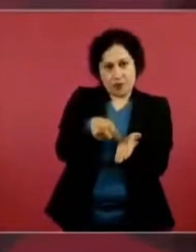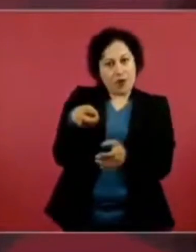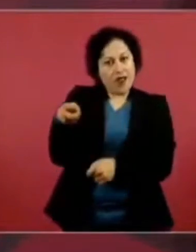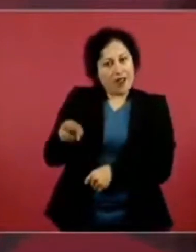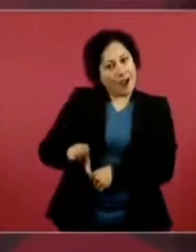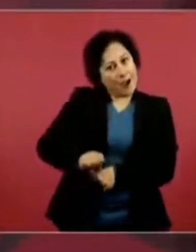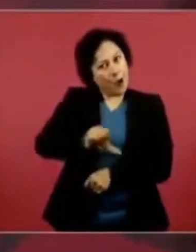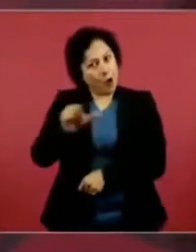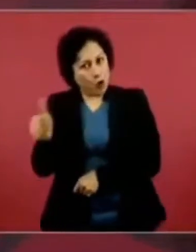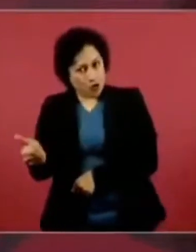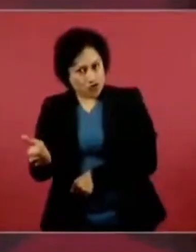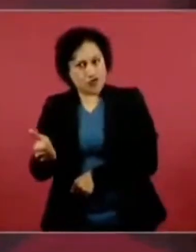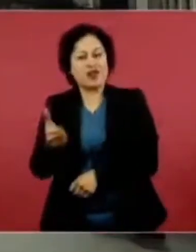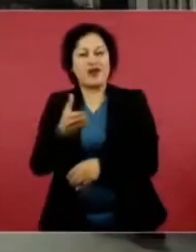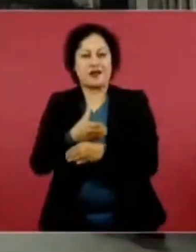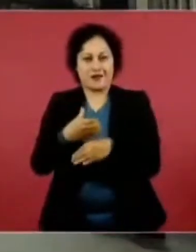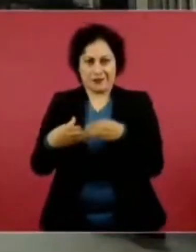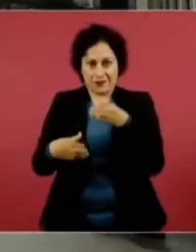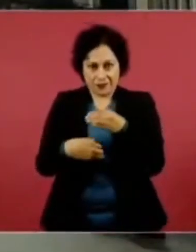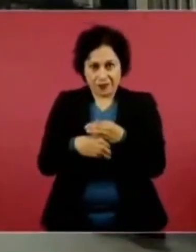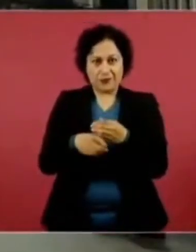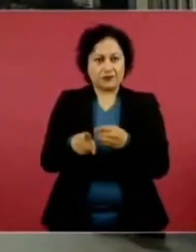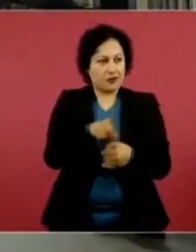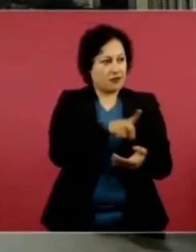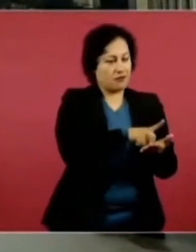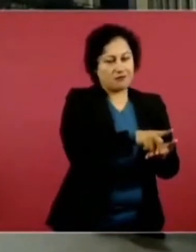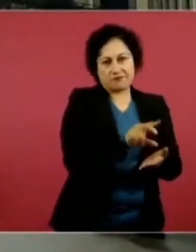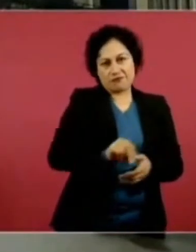Pero así se dan casos.